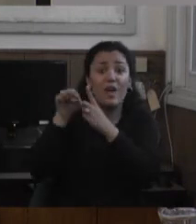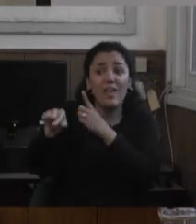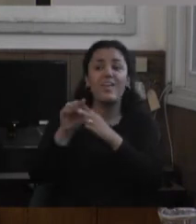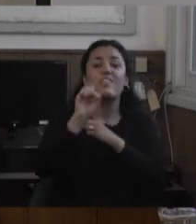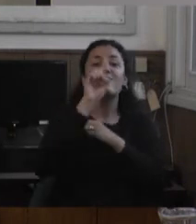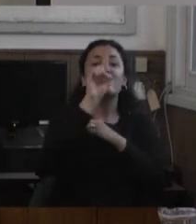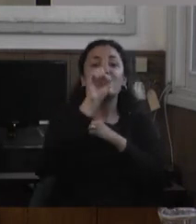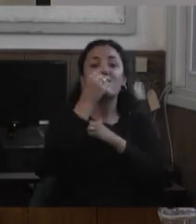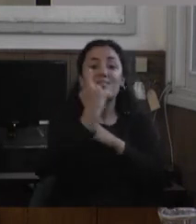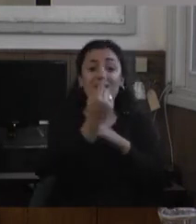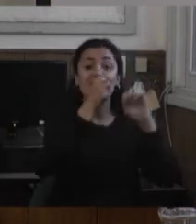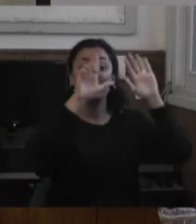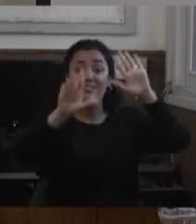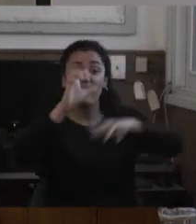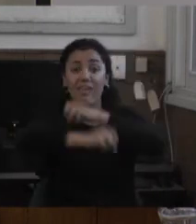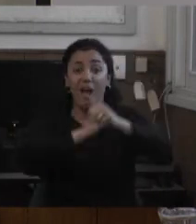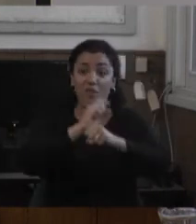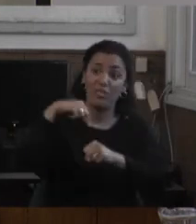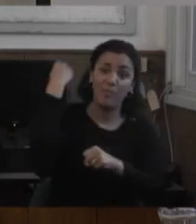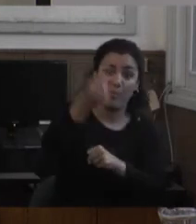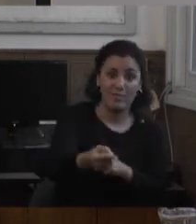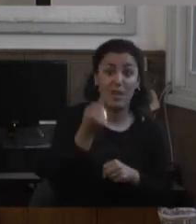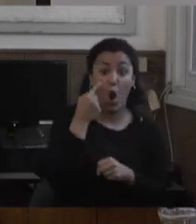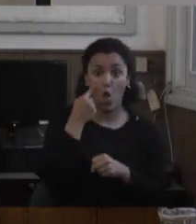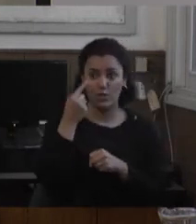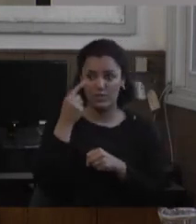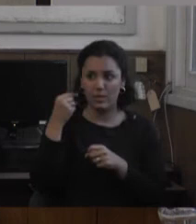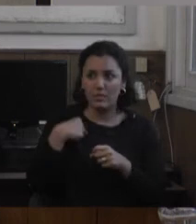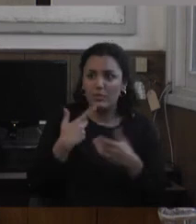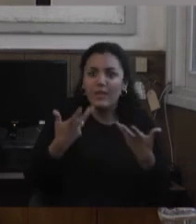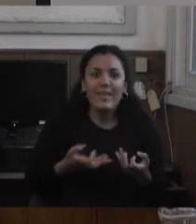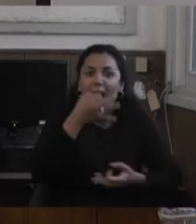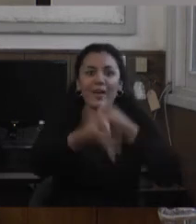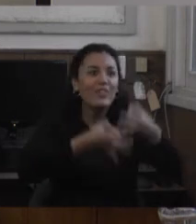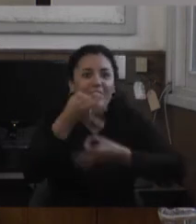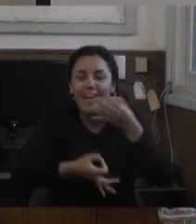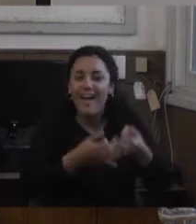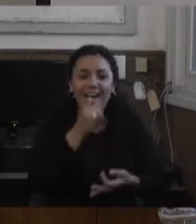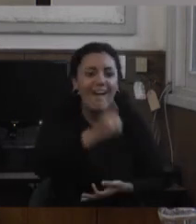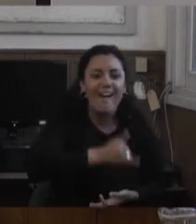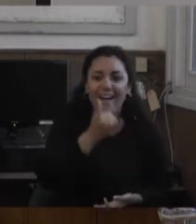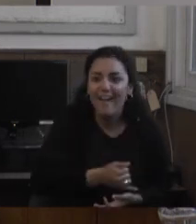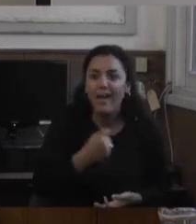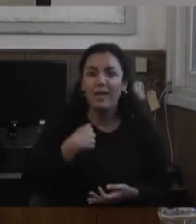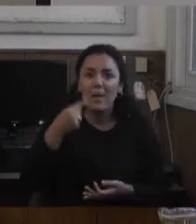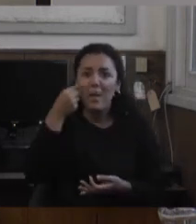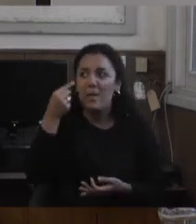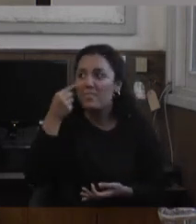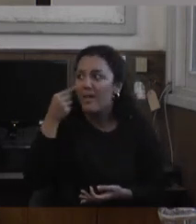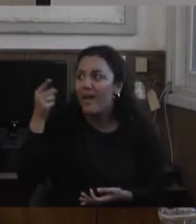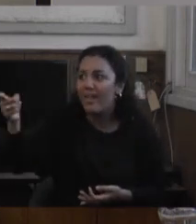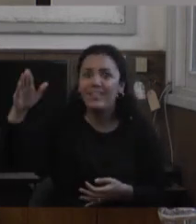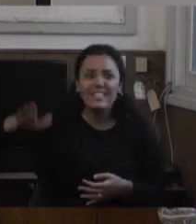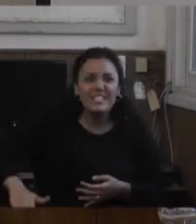años después y le quiero empezar a contar a la gente que yo a Eugenio lo conocía de chiquito y ahí me decían de Eugenio no tenemos nada de cuando era